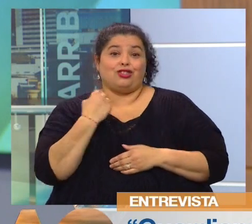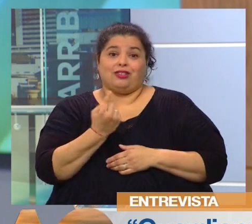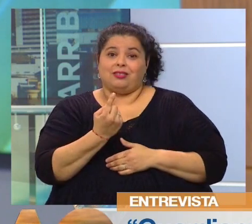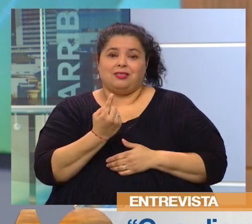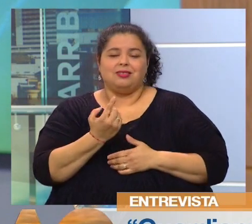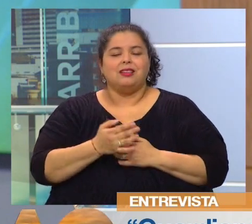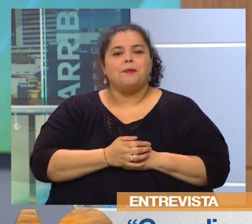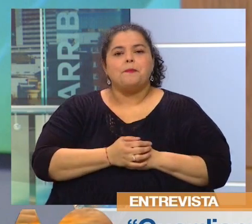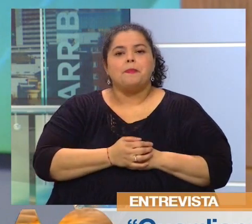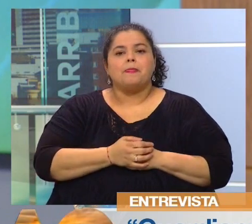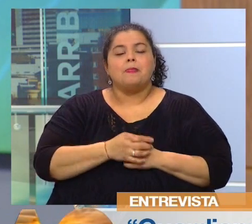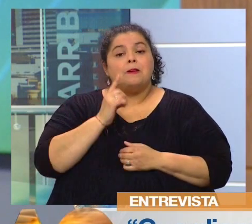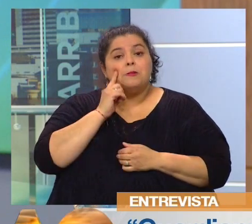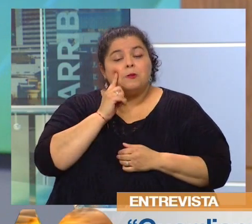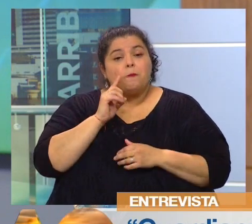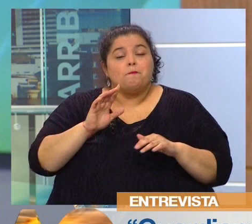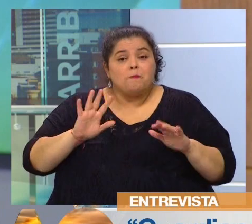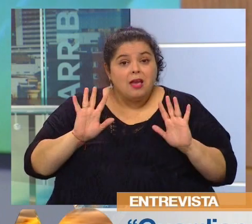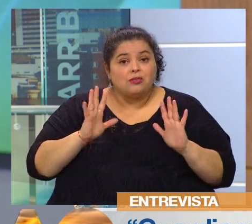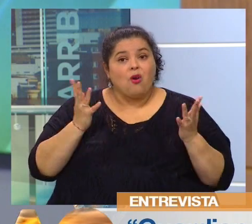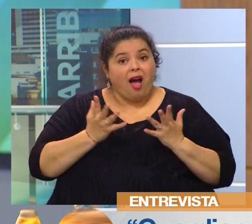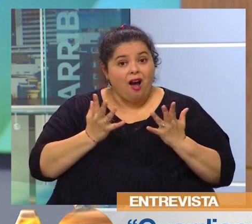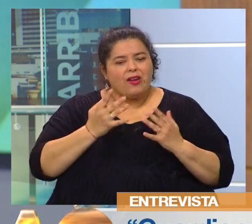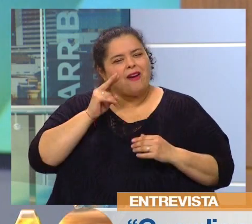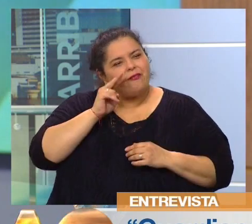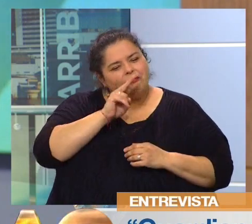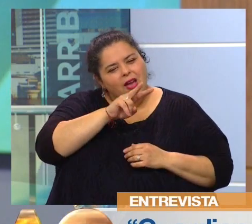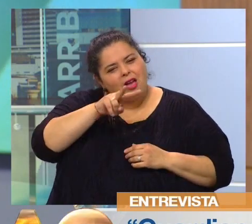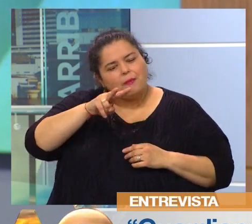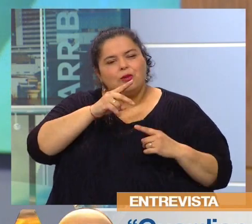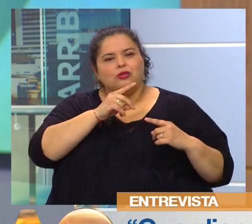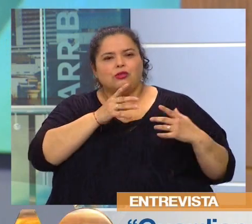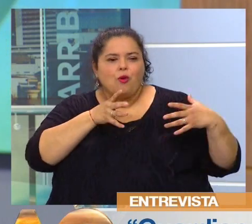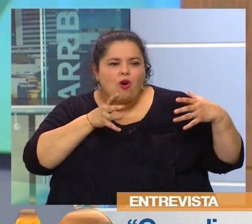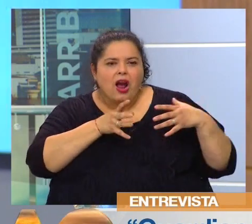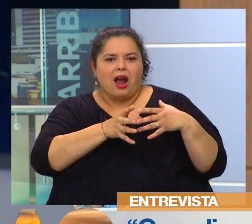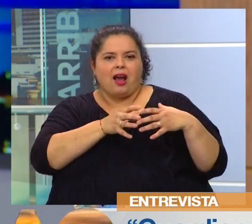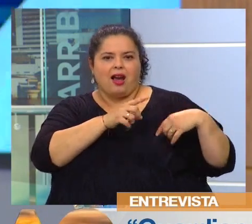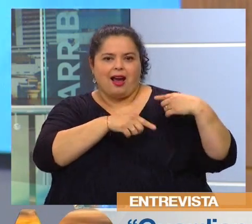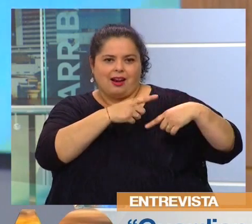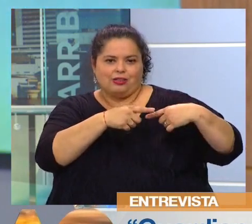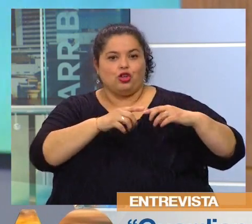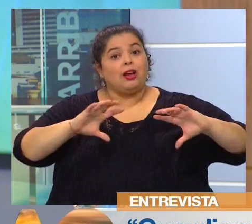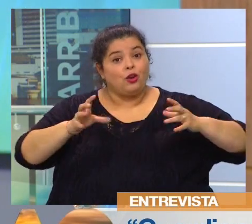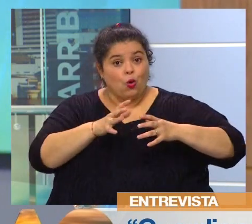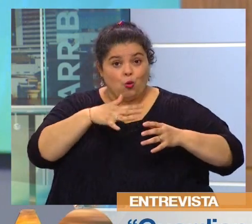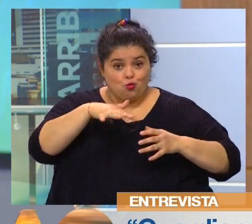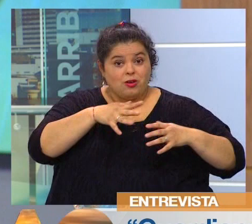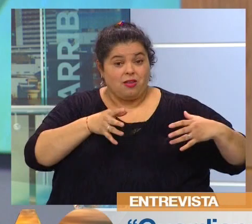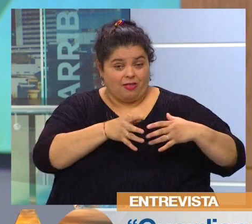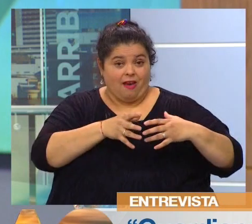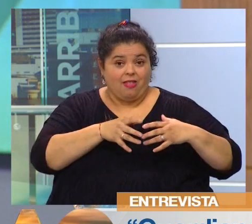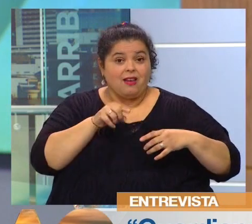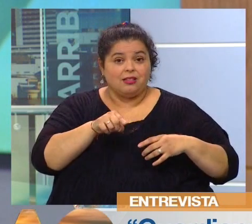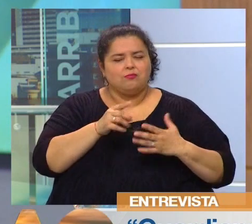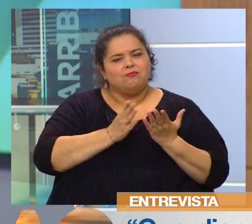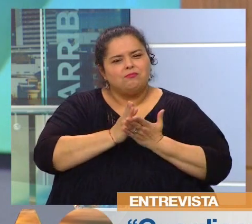muchas... Estamos viendo más generaciones, comunidades que están eligiendo como una vida que está entre lo